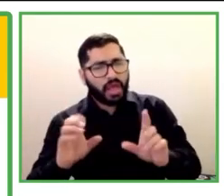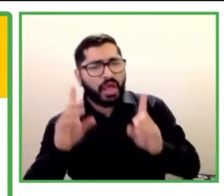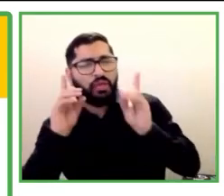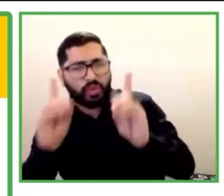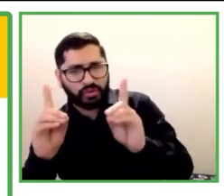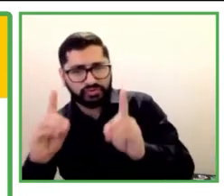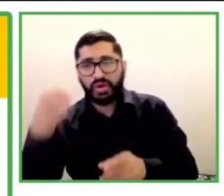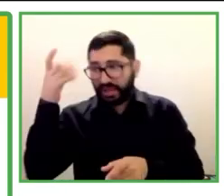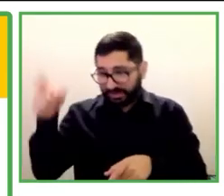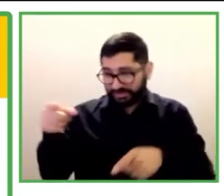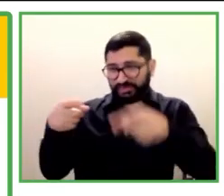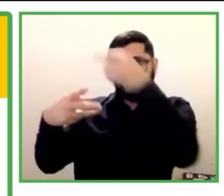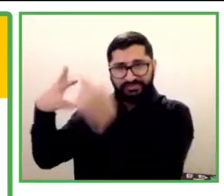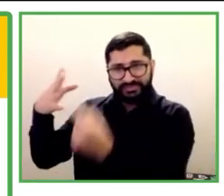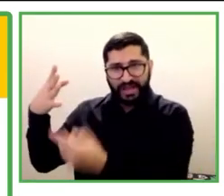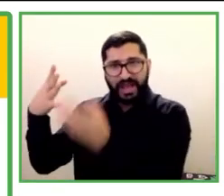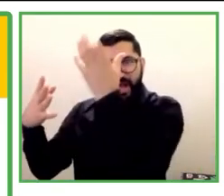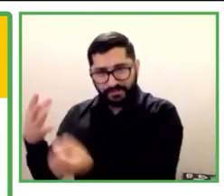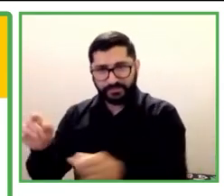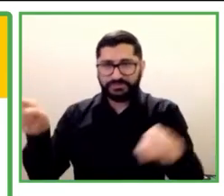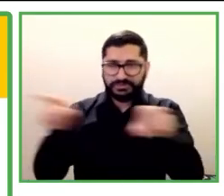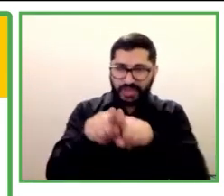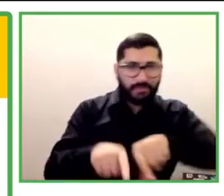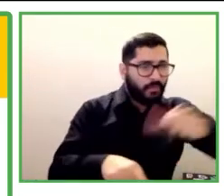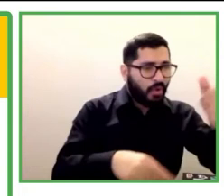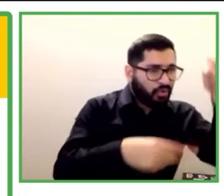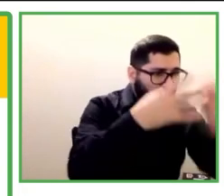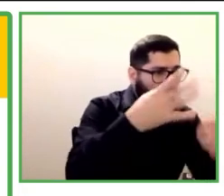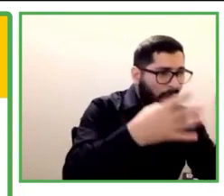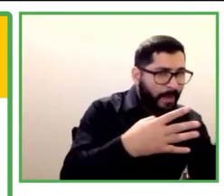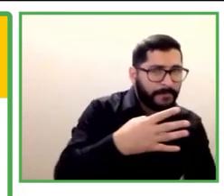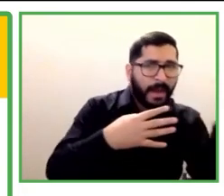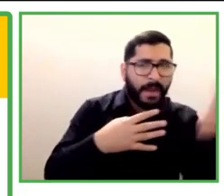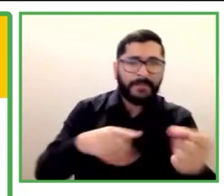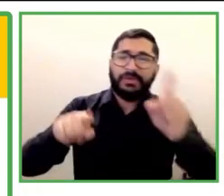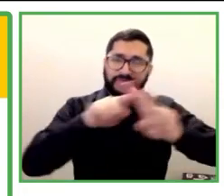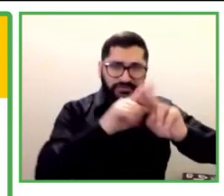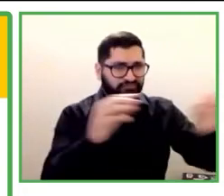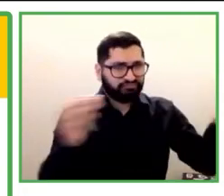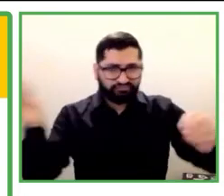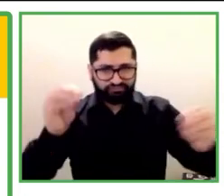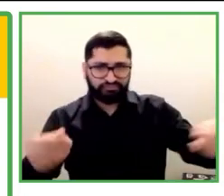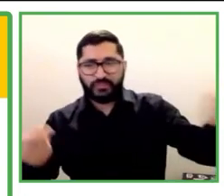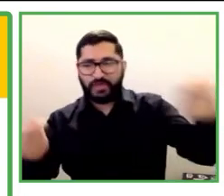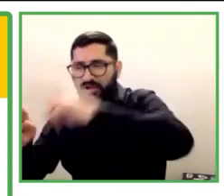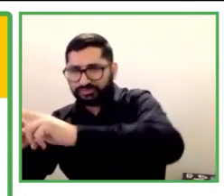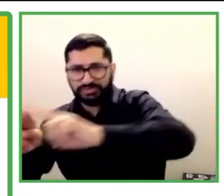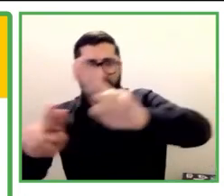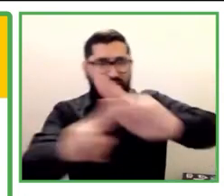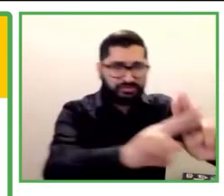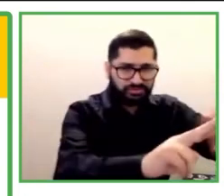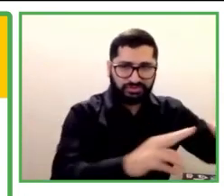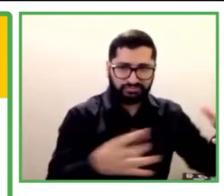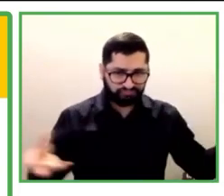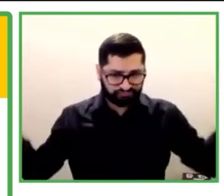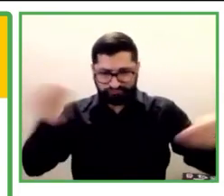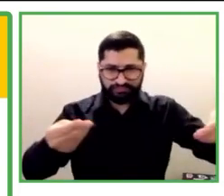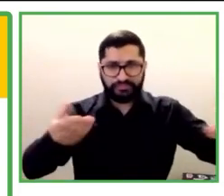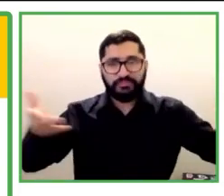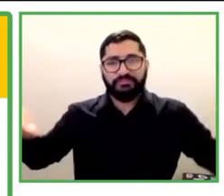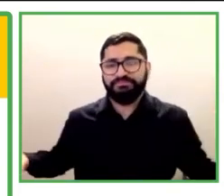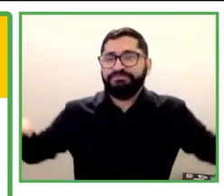diferentes distritos y también vamos a los colegios para decirles a los escolares la importancia de la